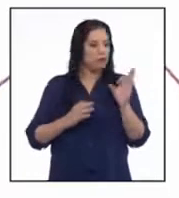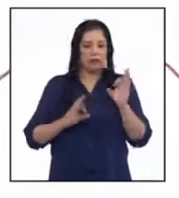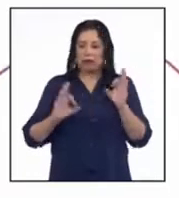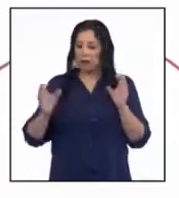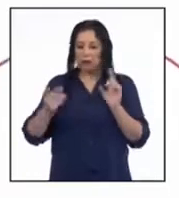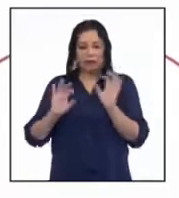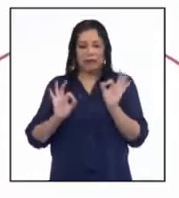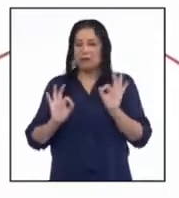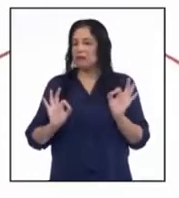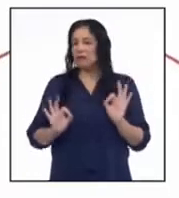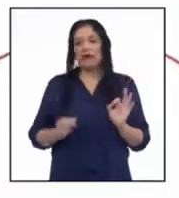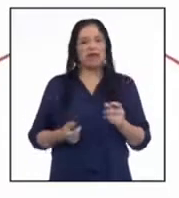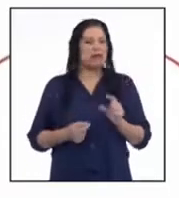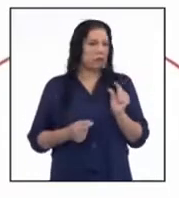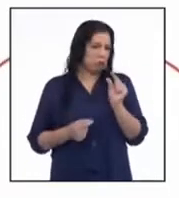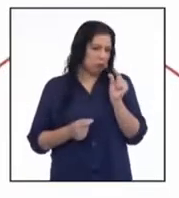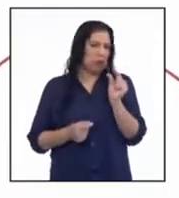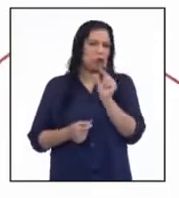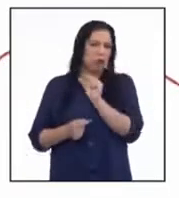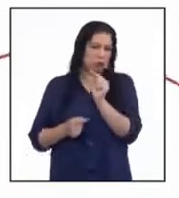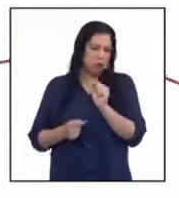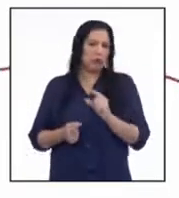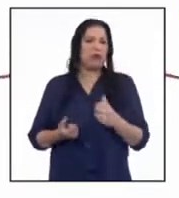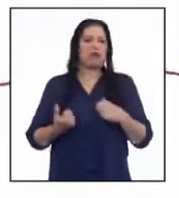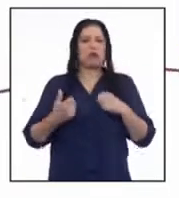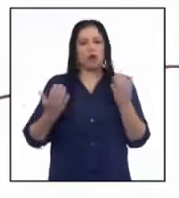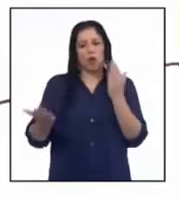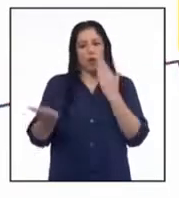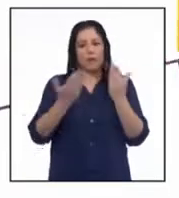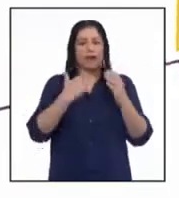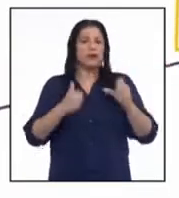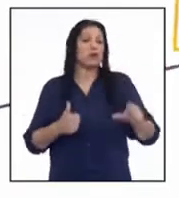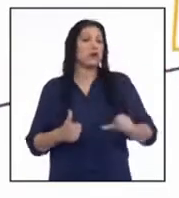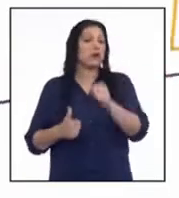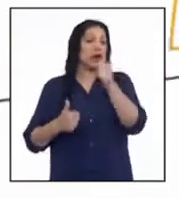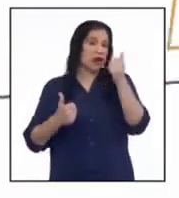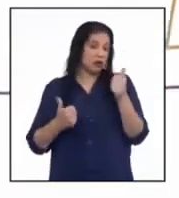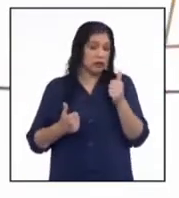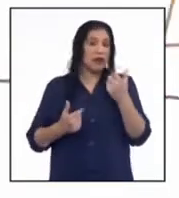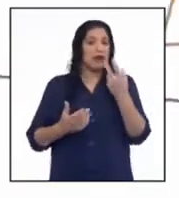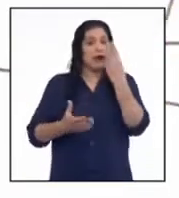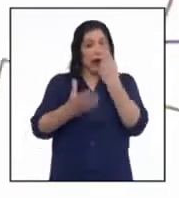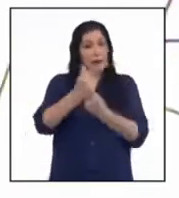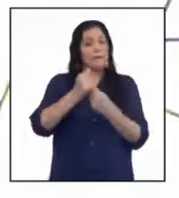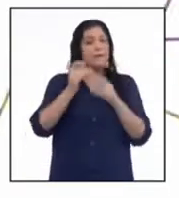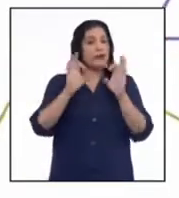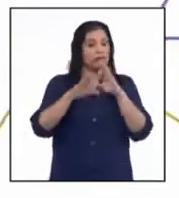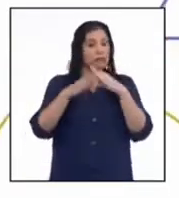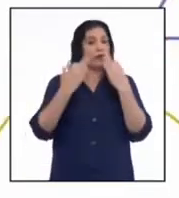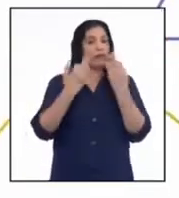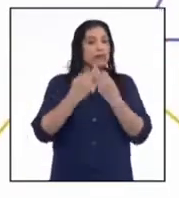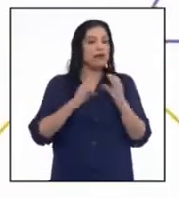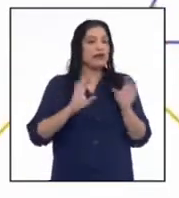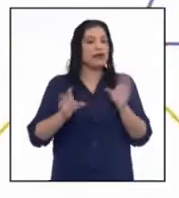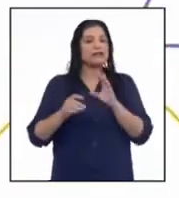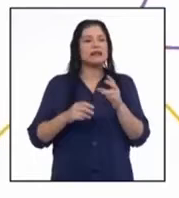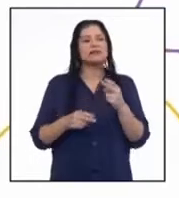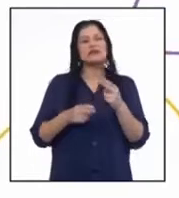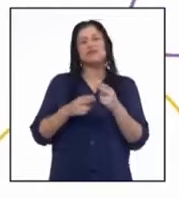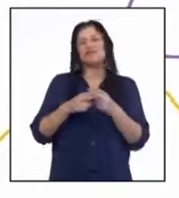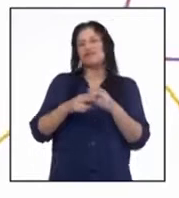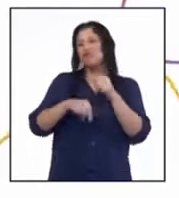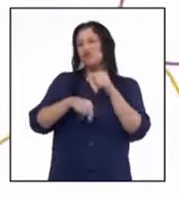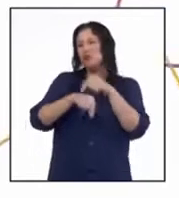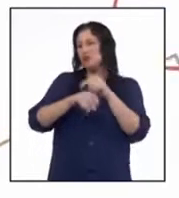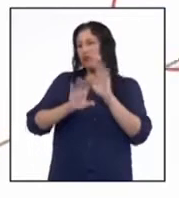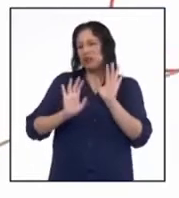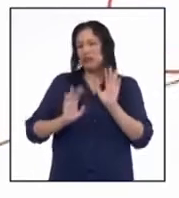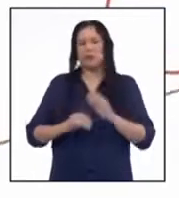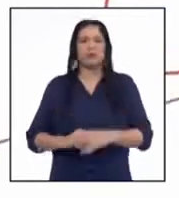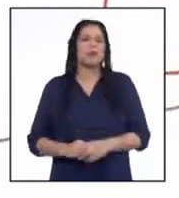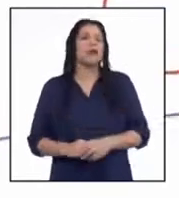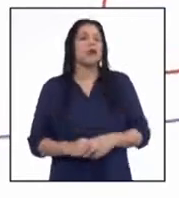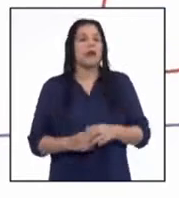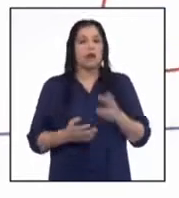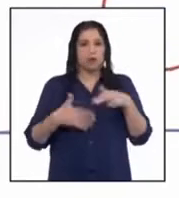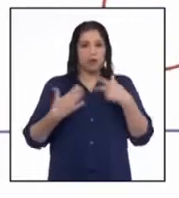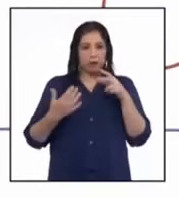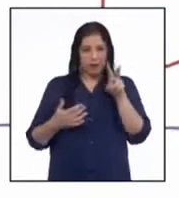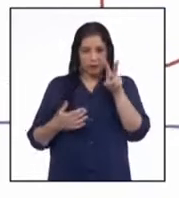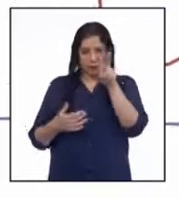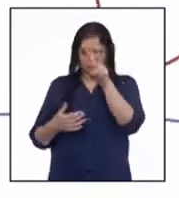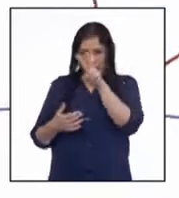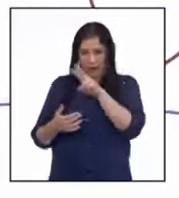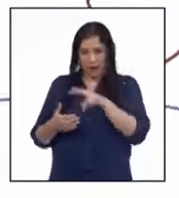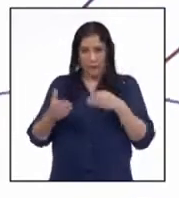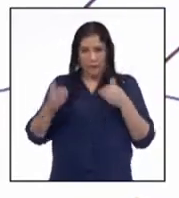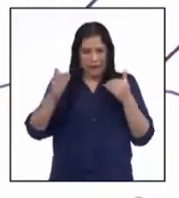efectúe con mucha mayor frecuencia estas actividades en comparación con la otra, ya que ambas familias las desarrollan con poca frecuencia. Como pueden notar, se